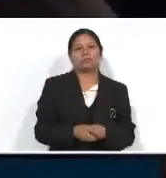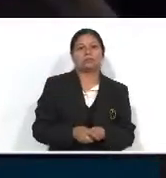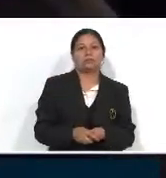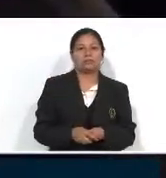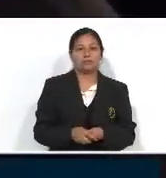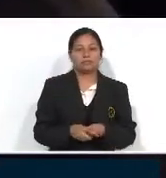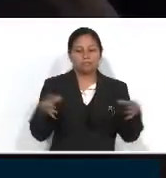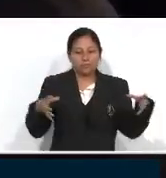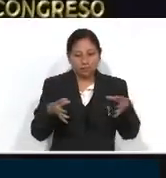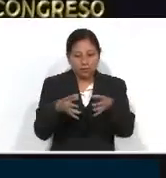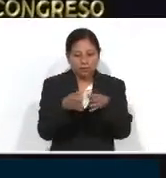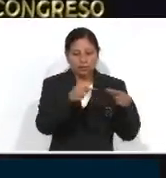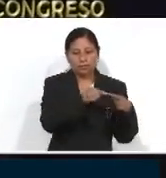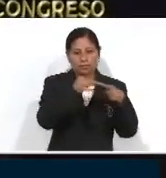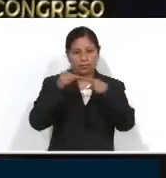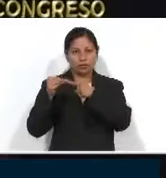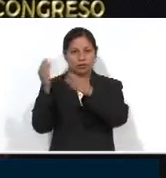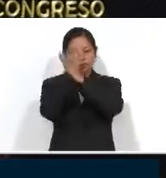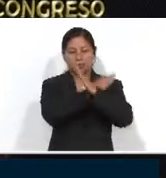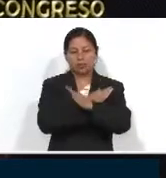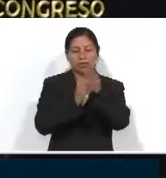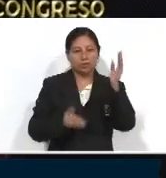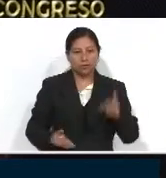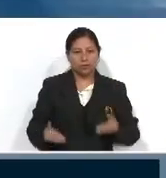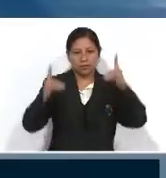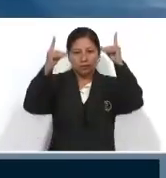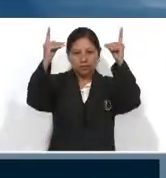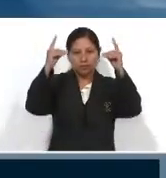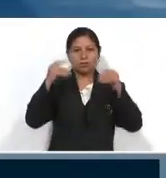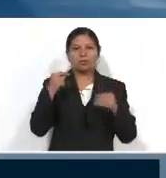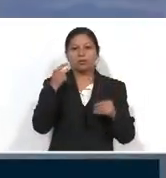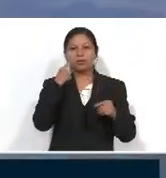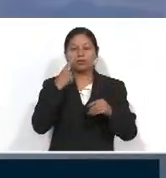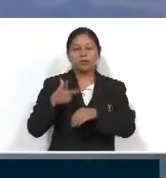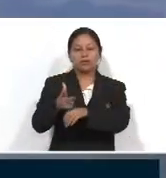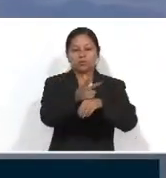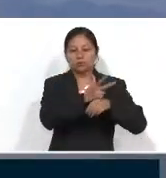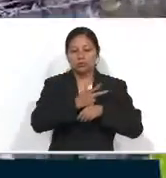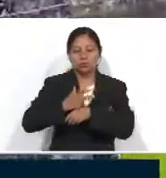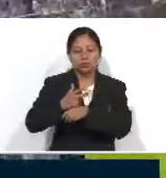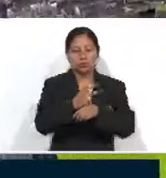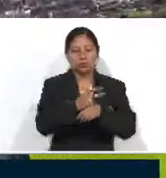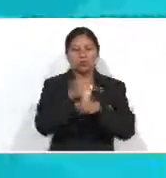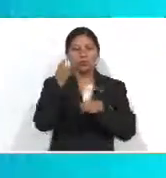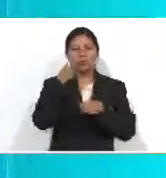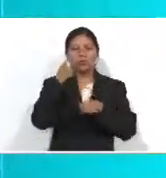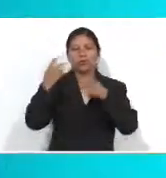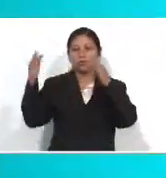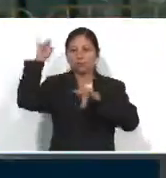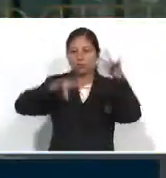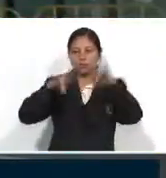Comisión Específica de Protección y Desarrollo verifica protocolos para reactivación de turismo.